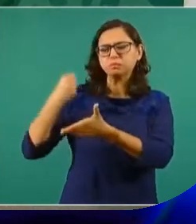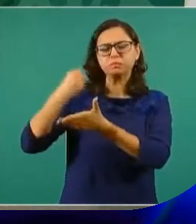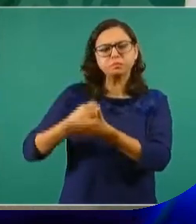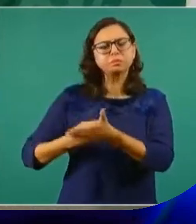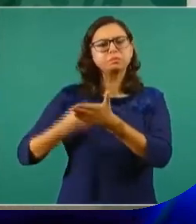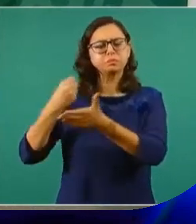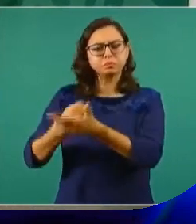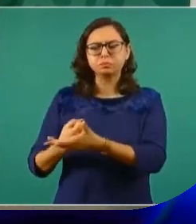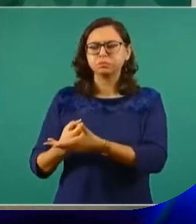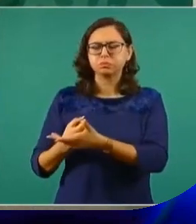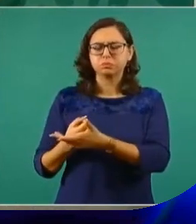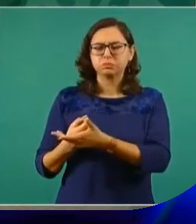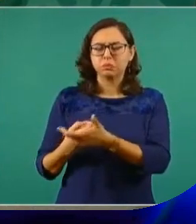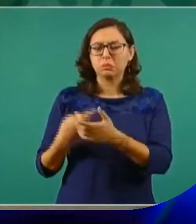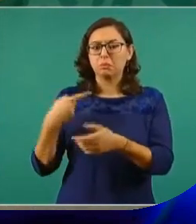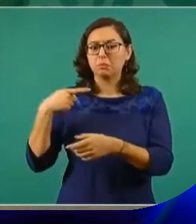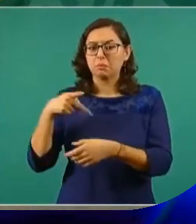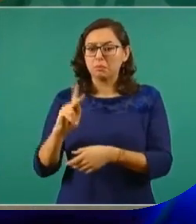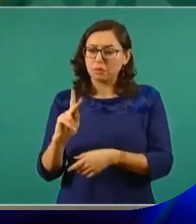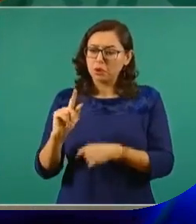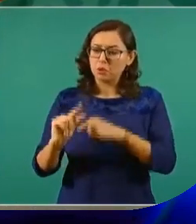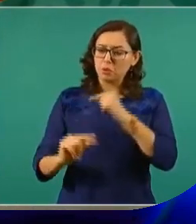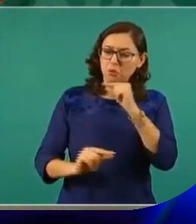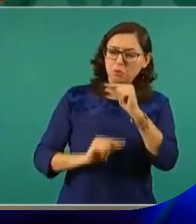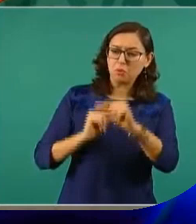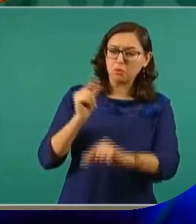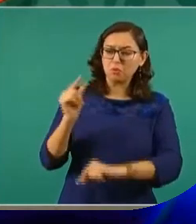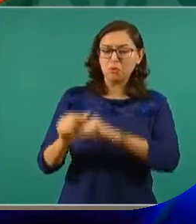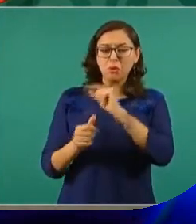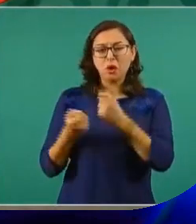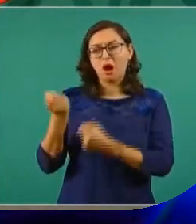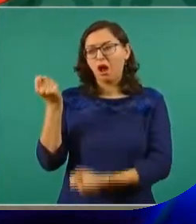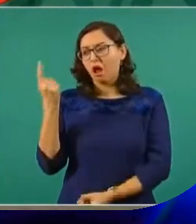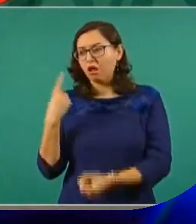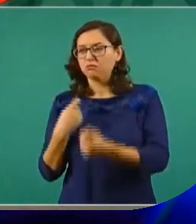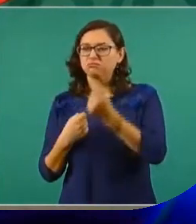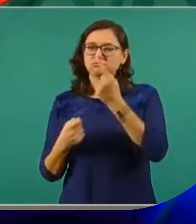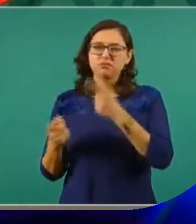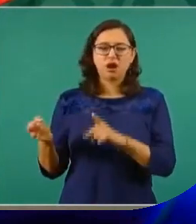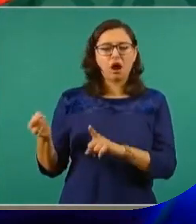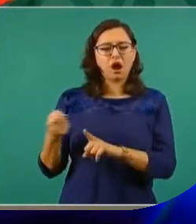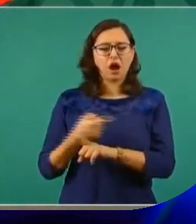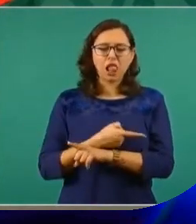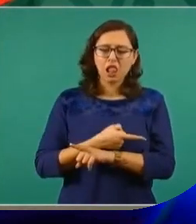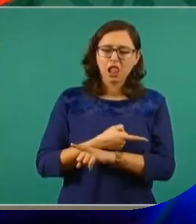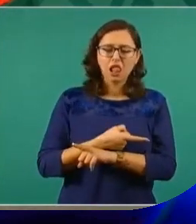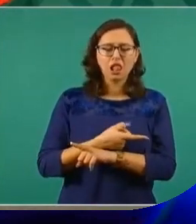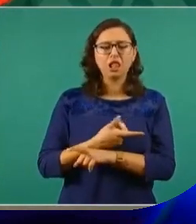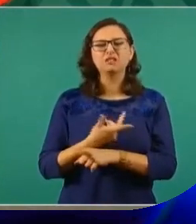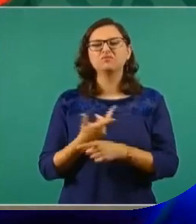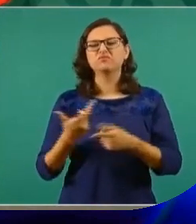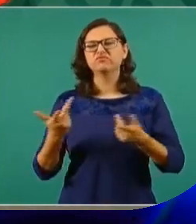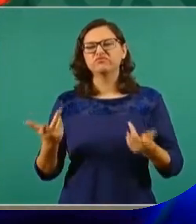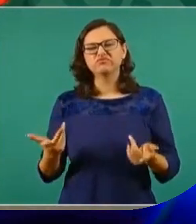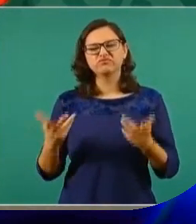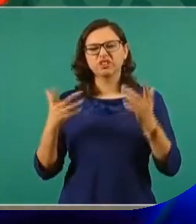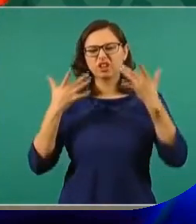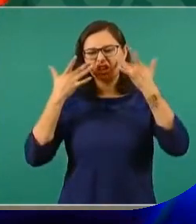pero se relajan, se echan a perder